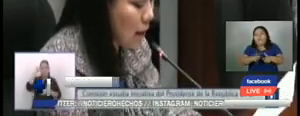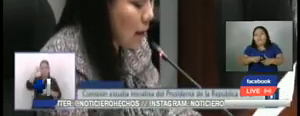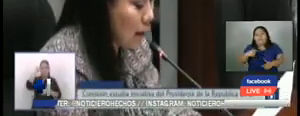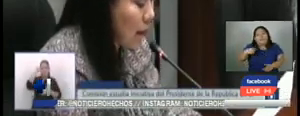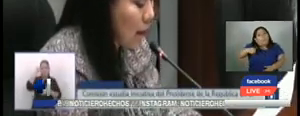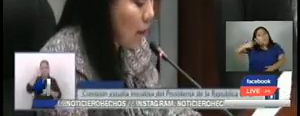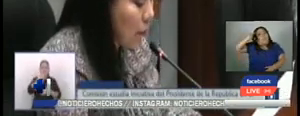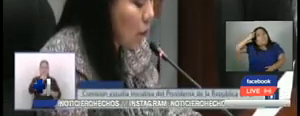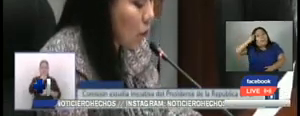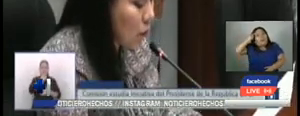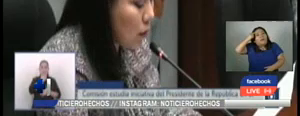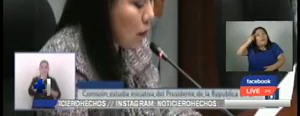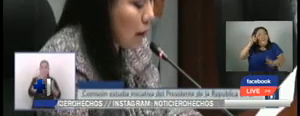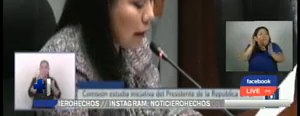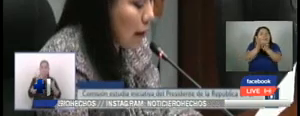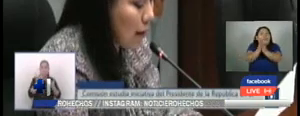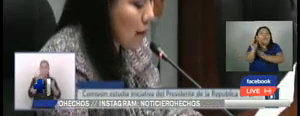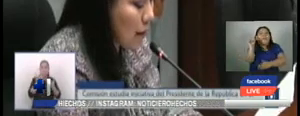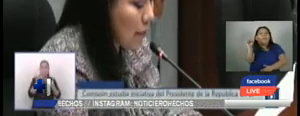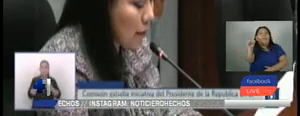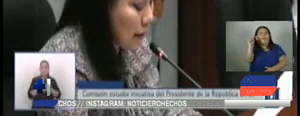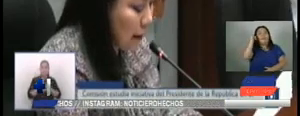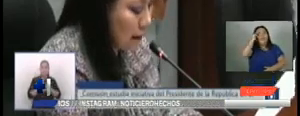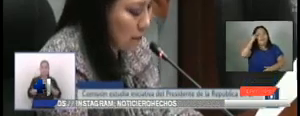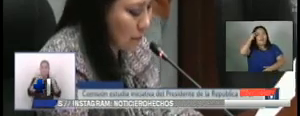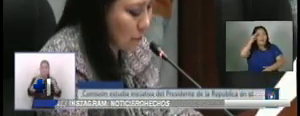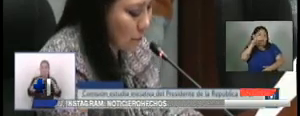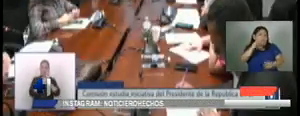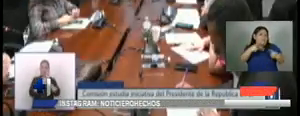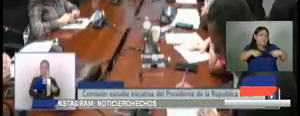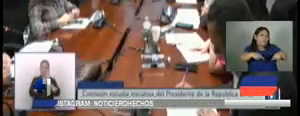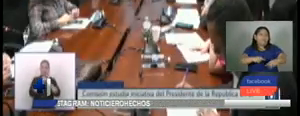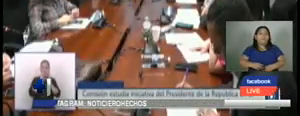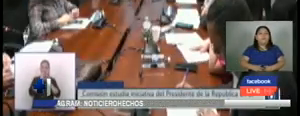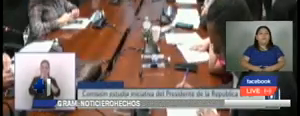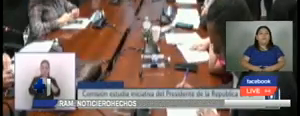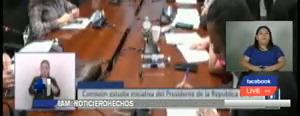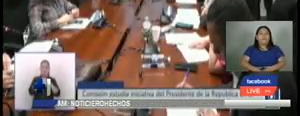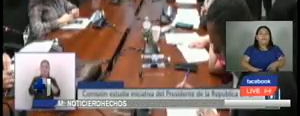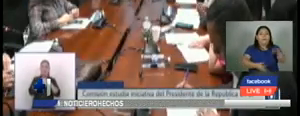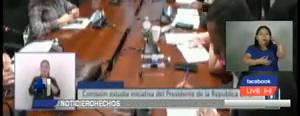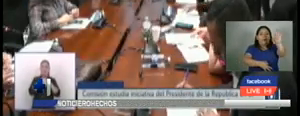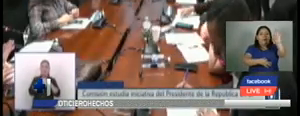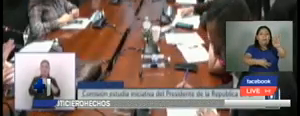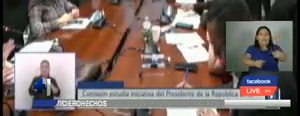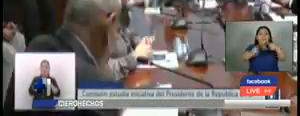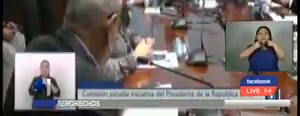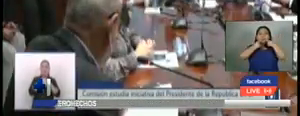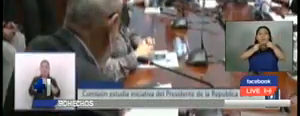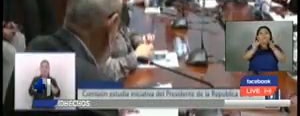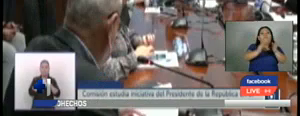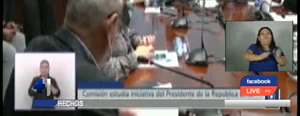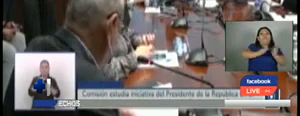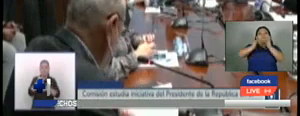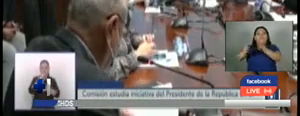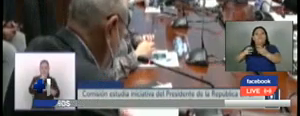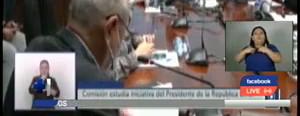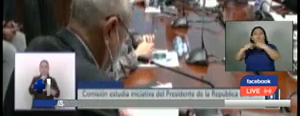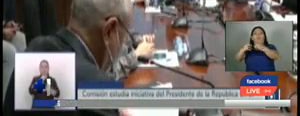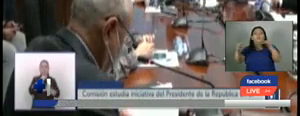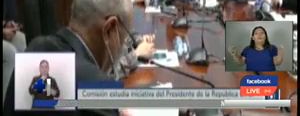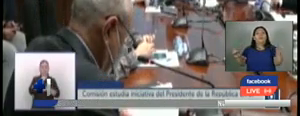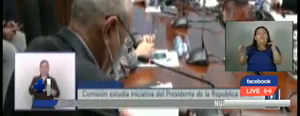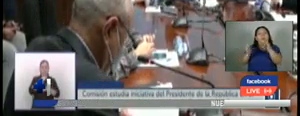atinente que se mantenga. Este dictamen parcial pasará al Pleno Legislativo para someterlo a